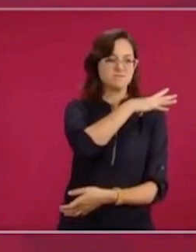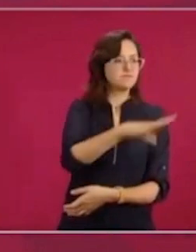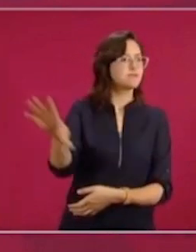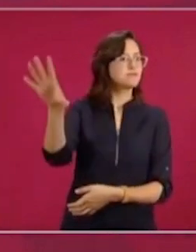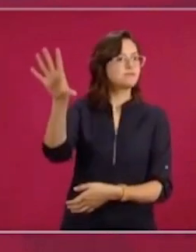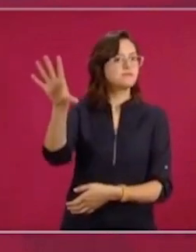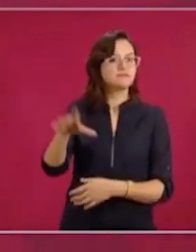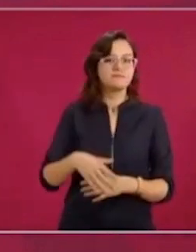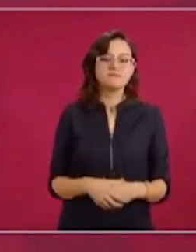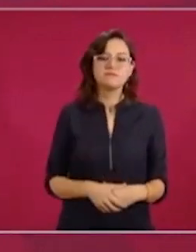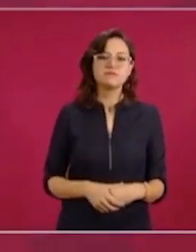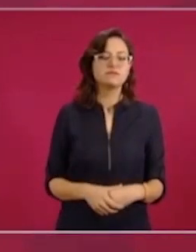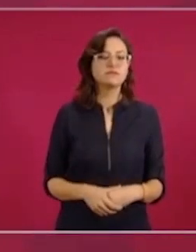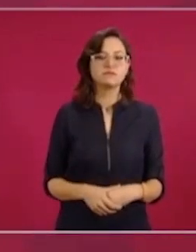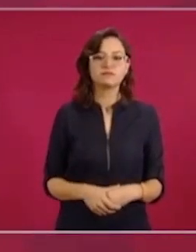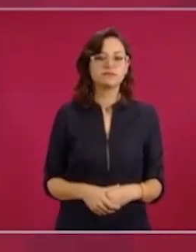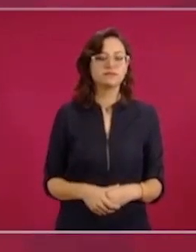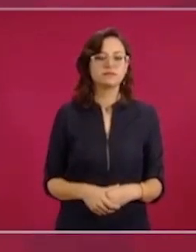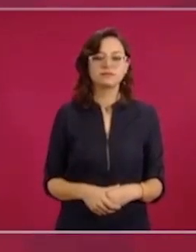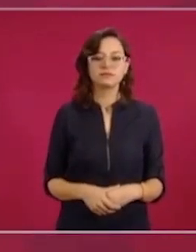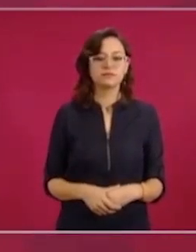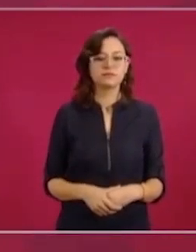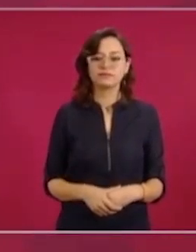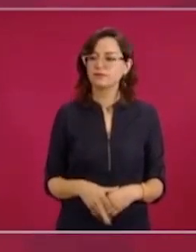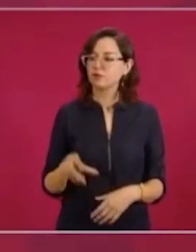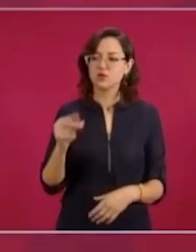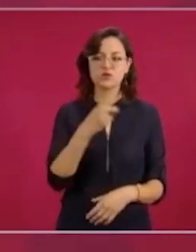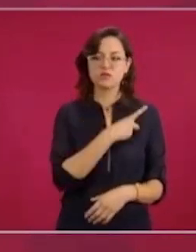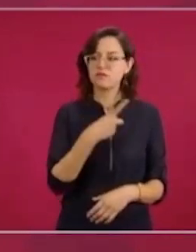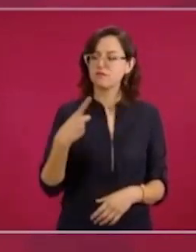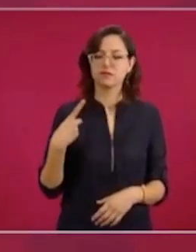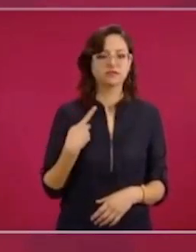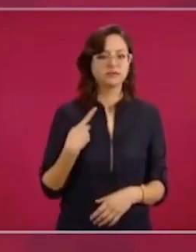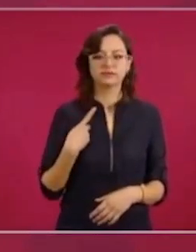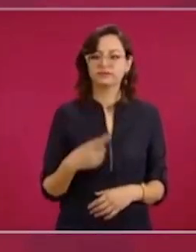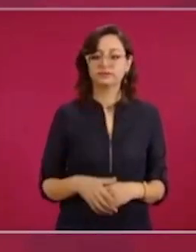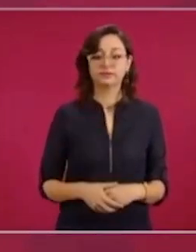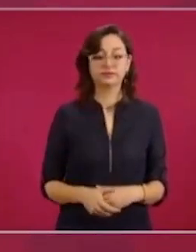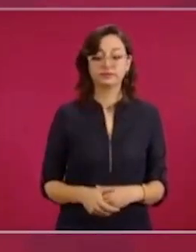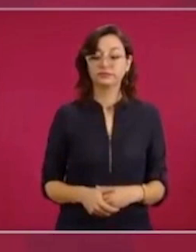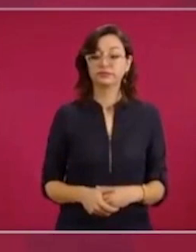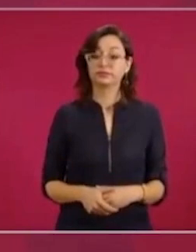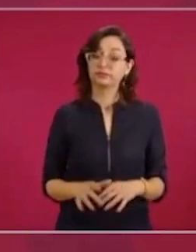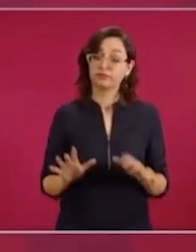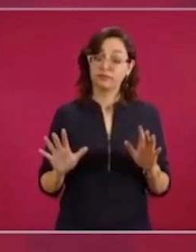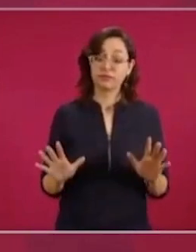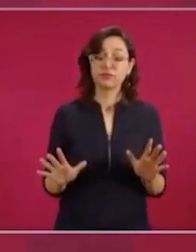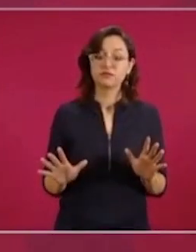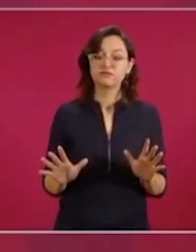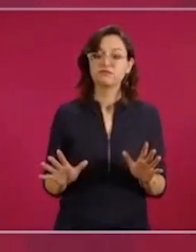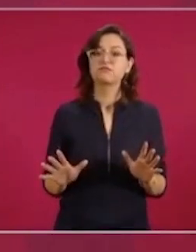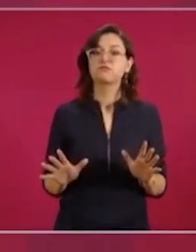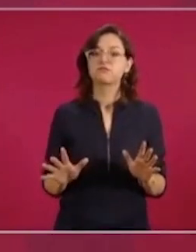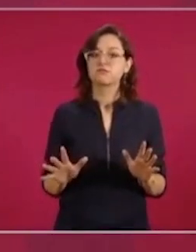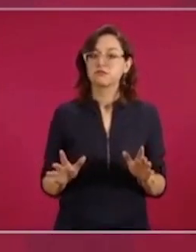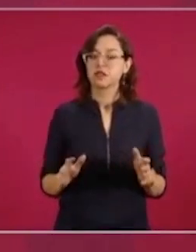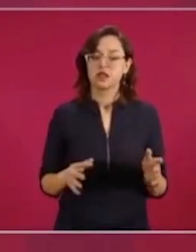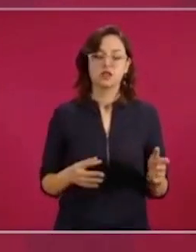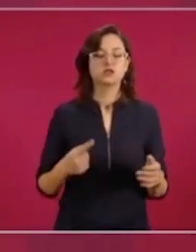eso no se debe hacer. Entonces, nuestro apoyo